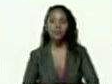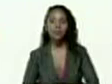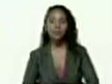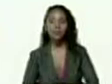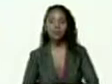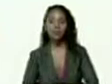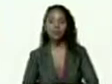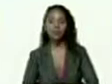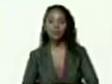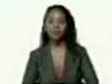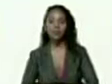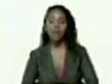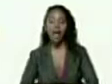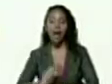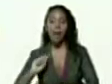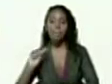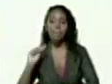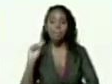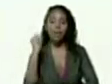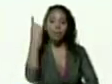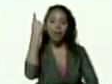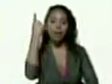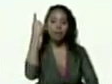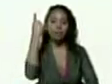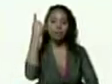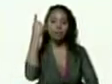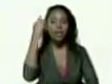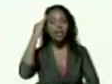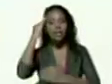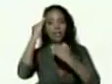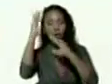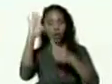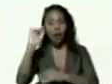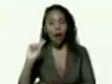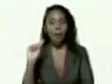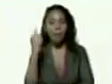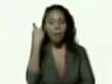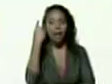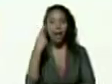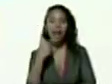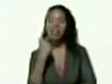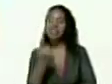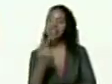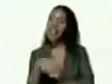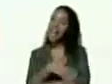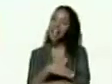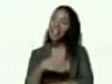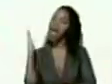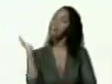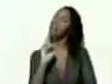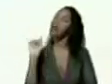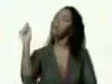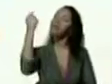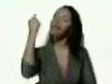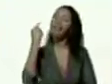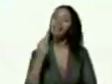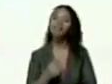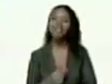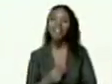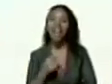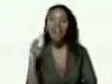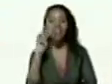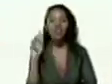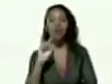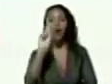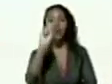a la primera quiero saludar a la primera si le dicen en la calle la primera ahí viene la primera en venezuela hay